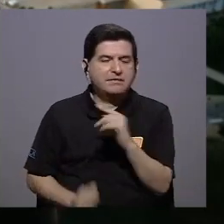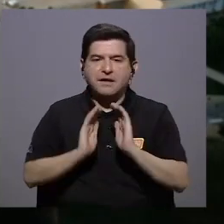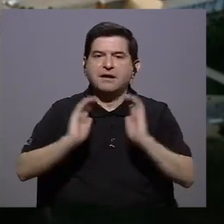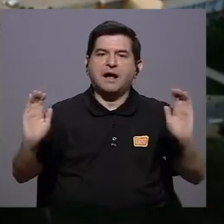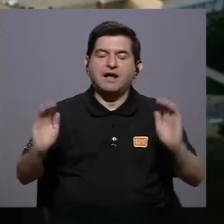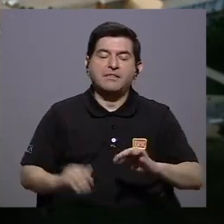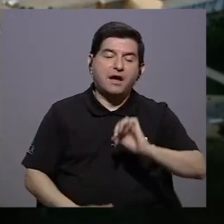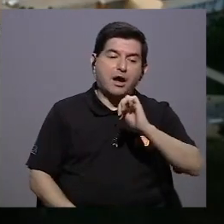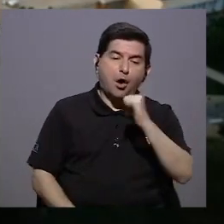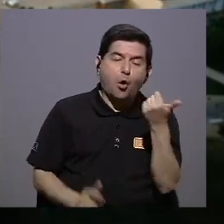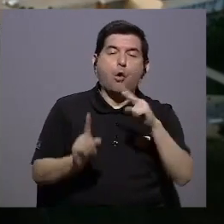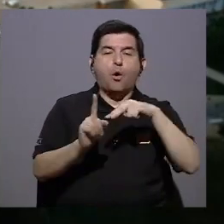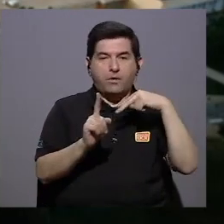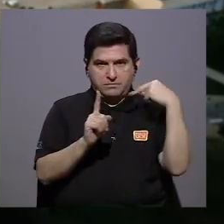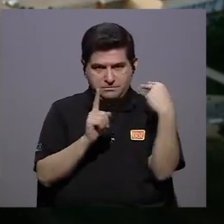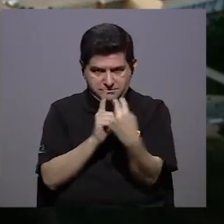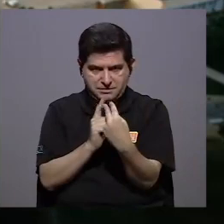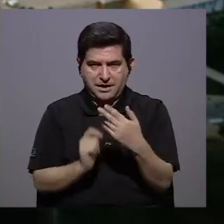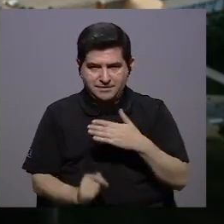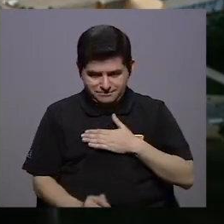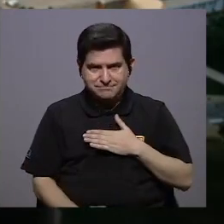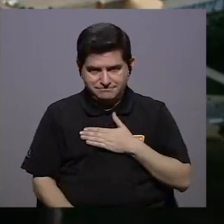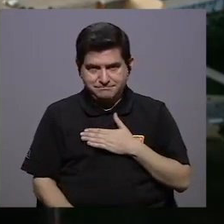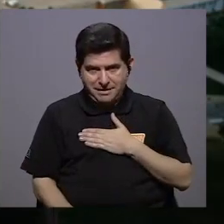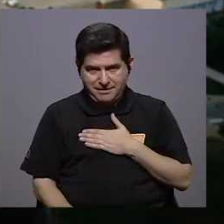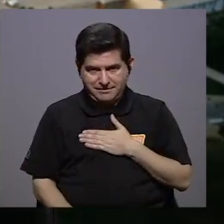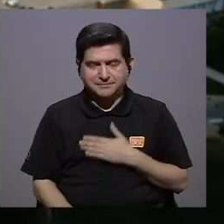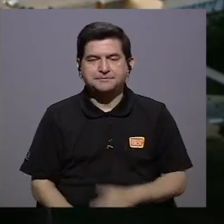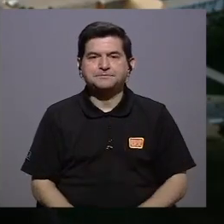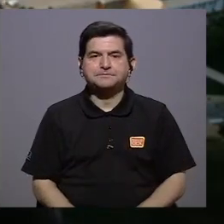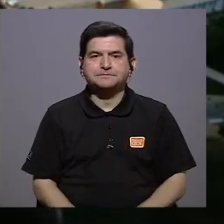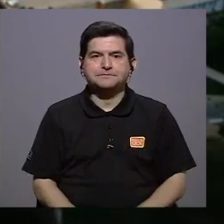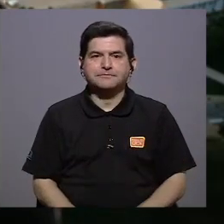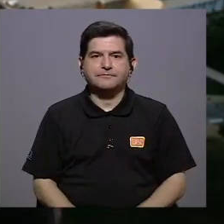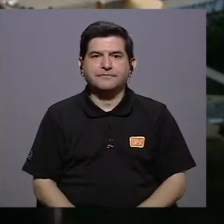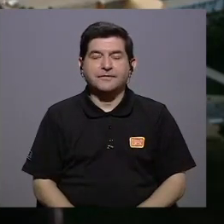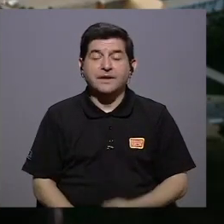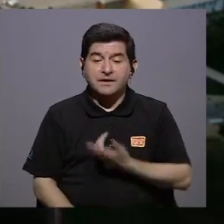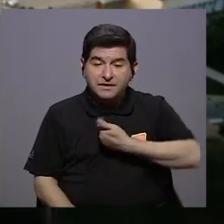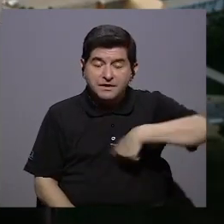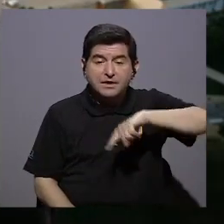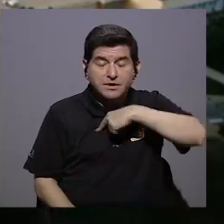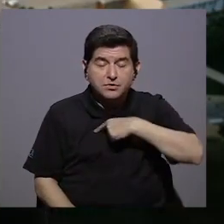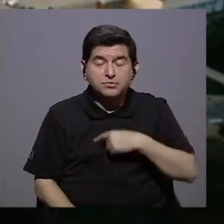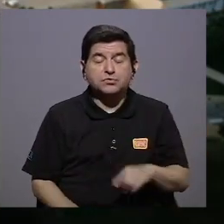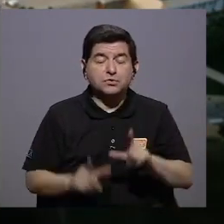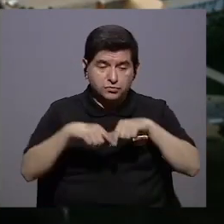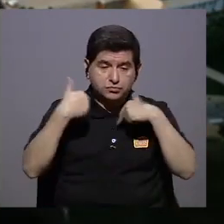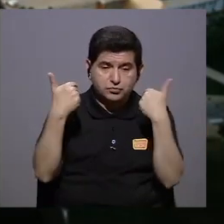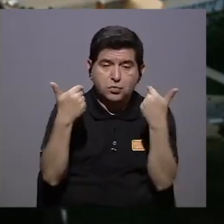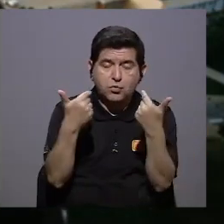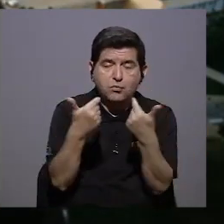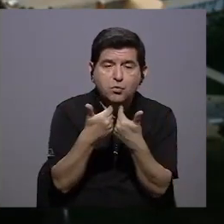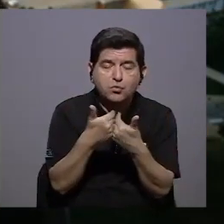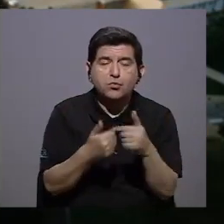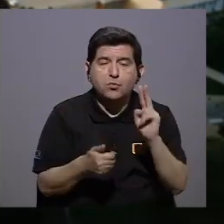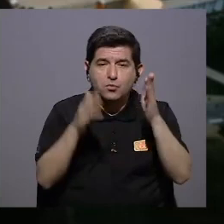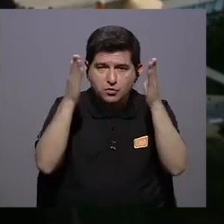viviendo los niños y hay otra visión que es la mía que es la que la que tenemos una serie de